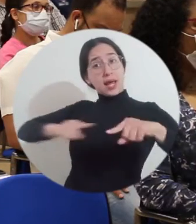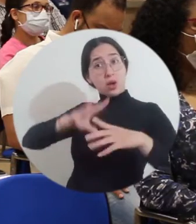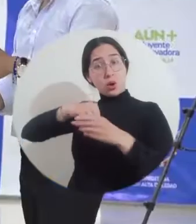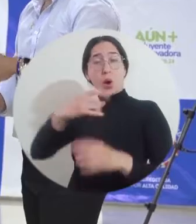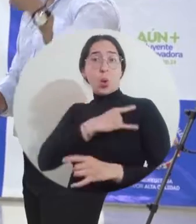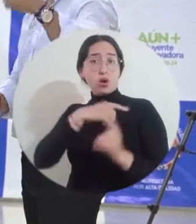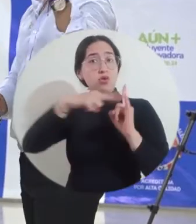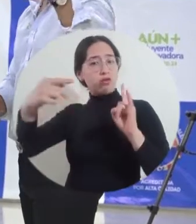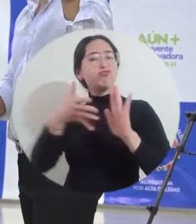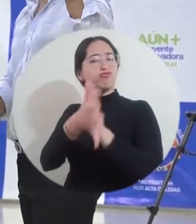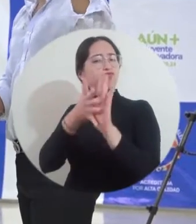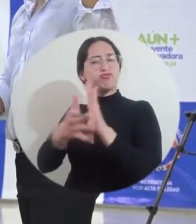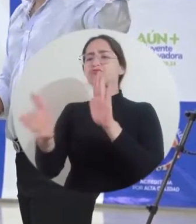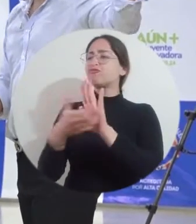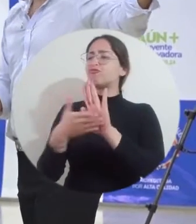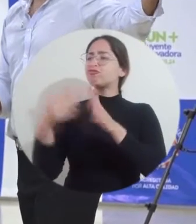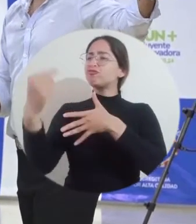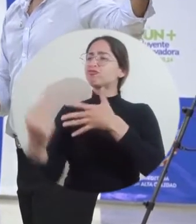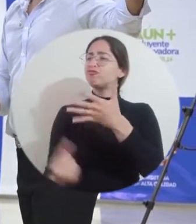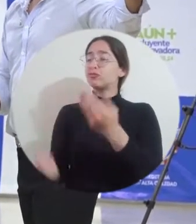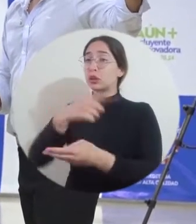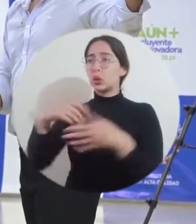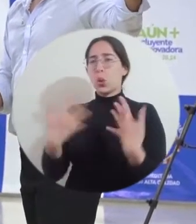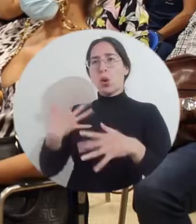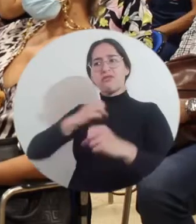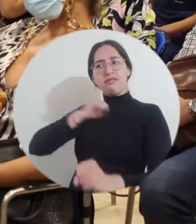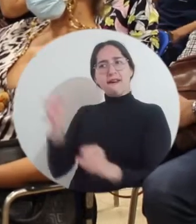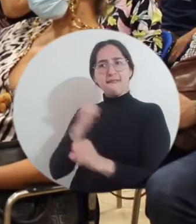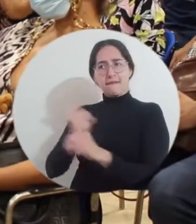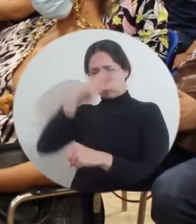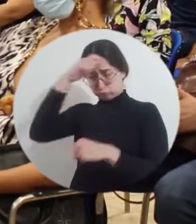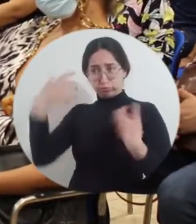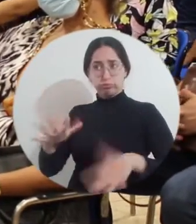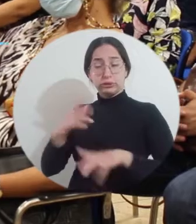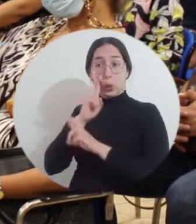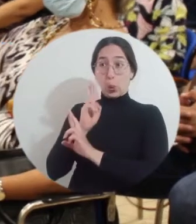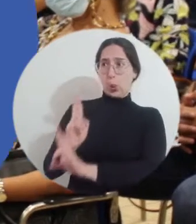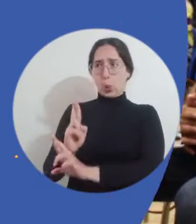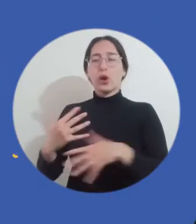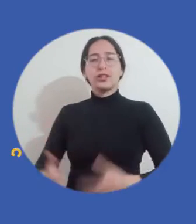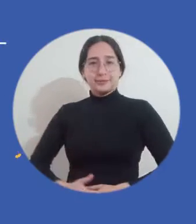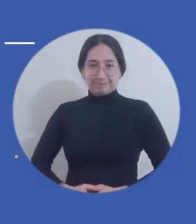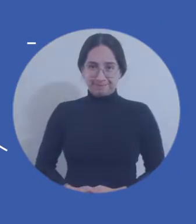en la universidad. Ha hecho una labor reconocible y tangible en todo este periodo de su mandato.